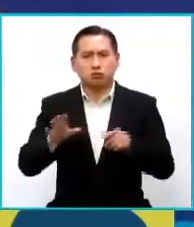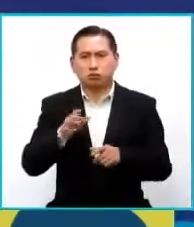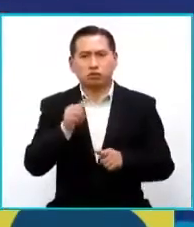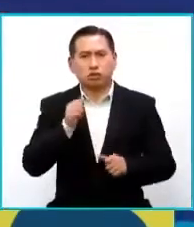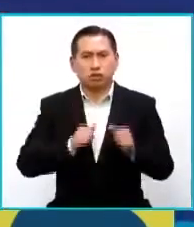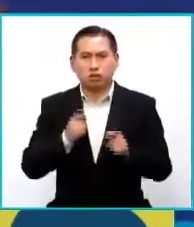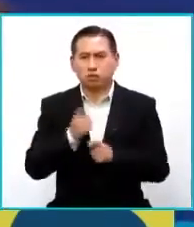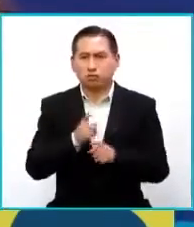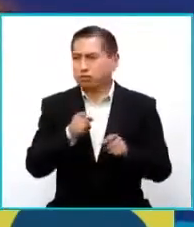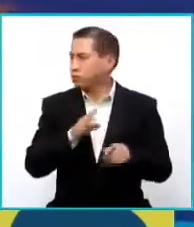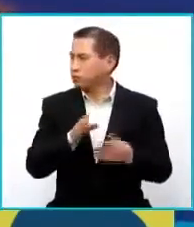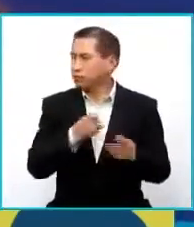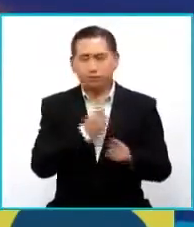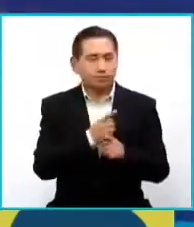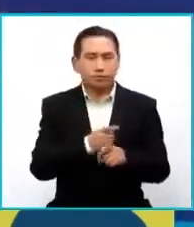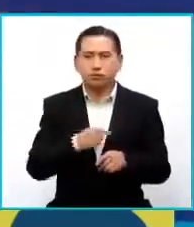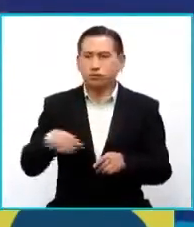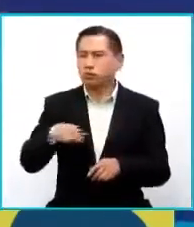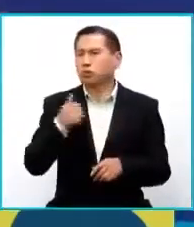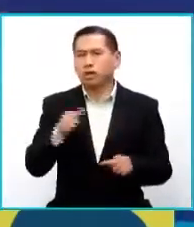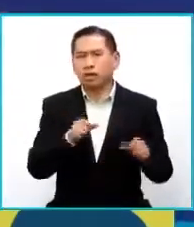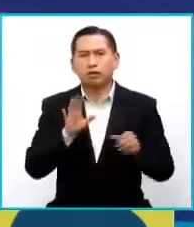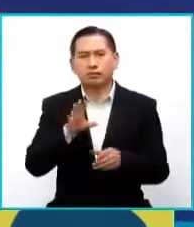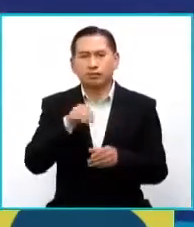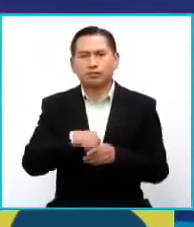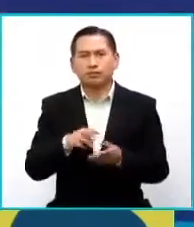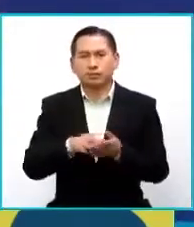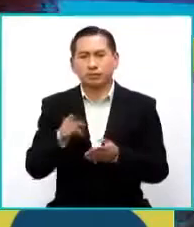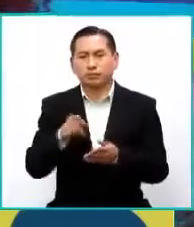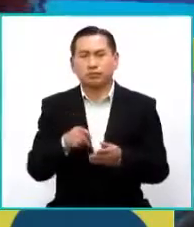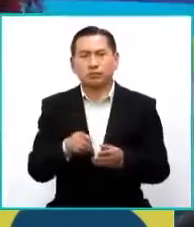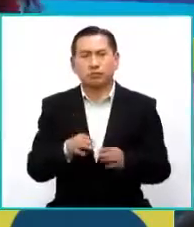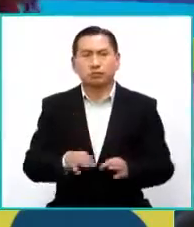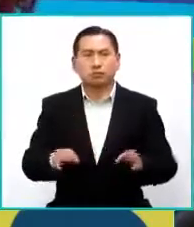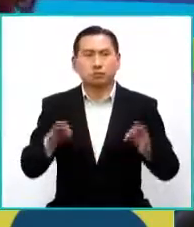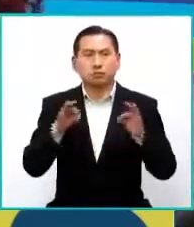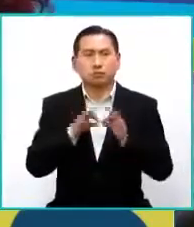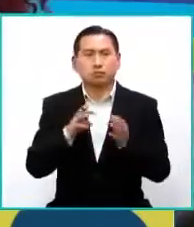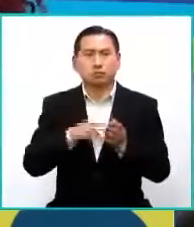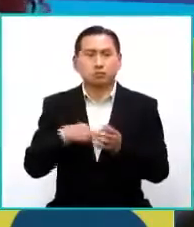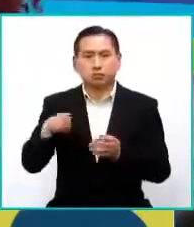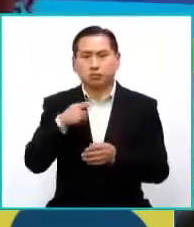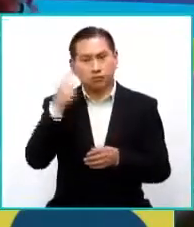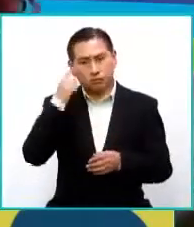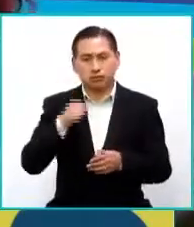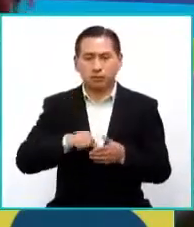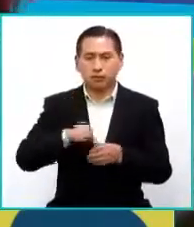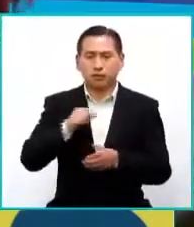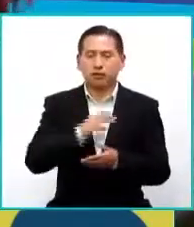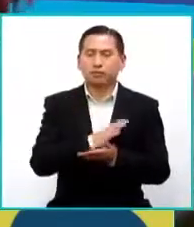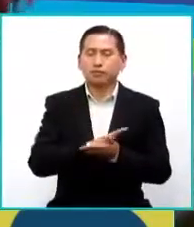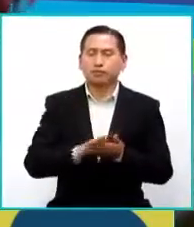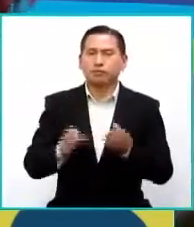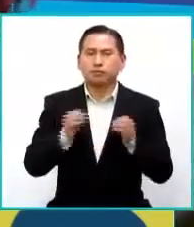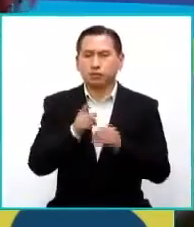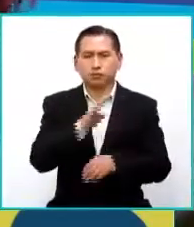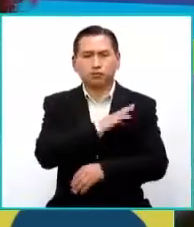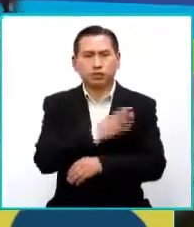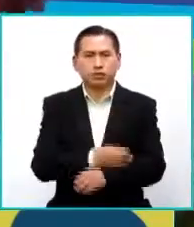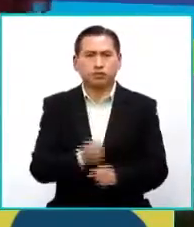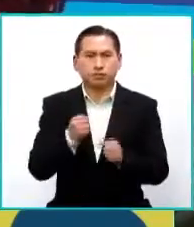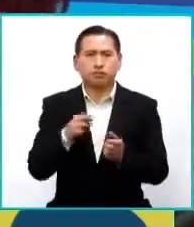la misma fundación. Exactamente. Y de todas aquellas actividades que trabajan así que yo creo que una forma también de poder limpiar el alma y agarrar fuerzas